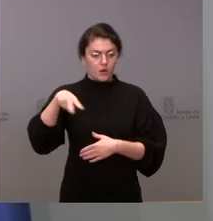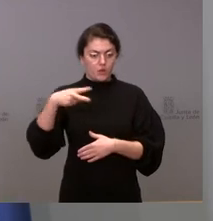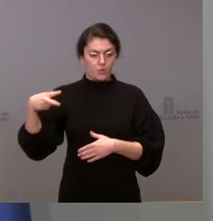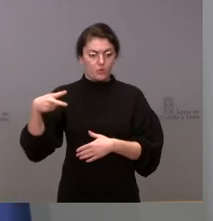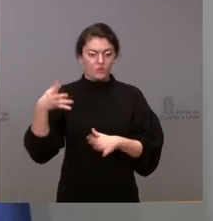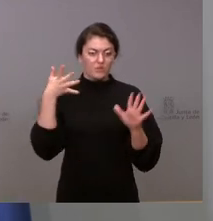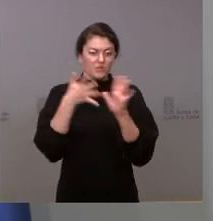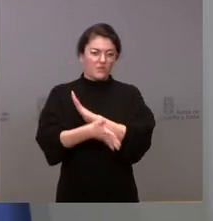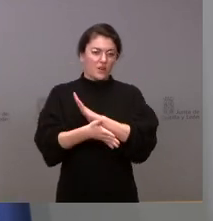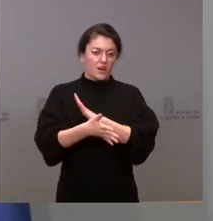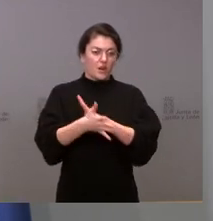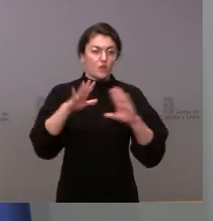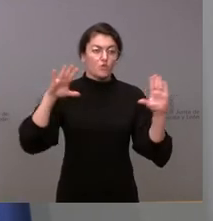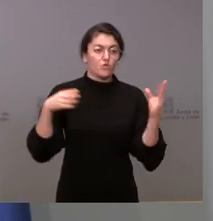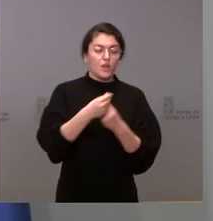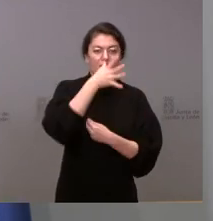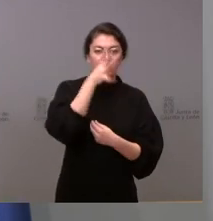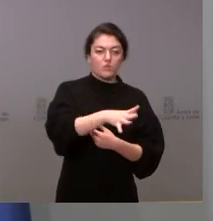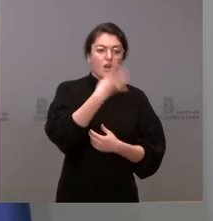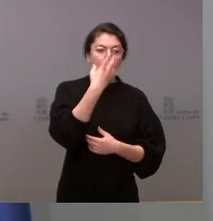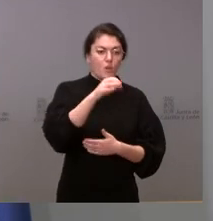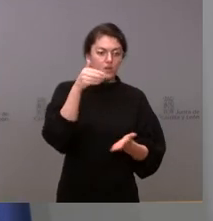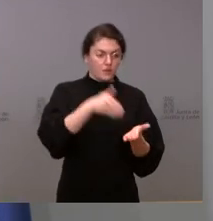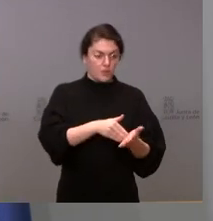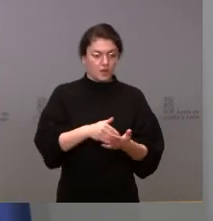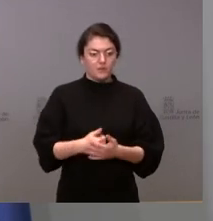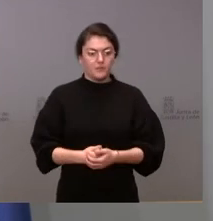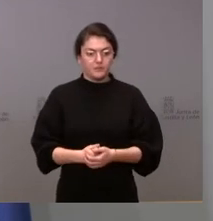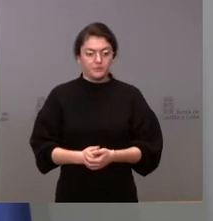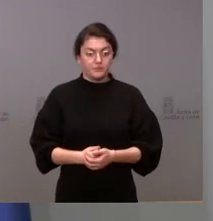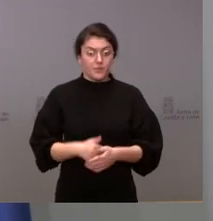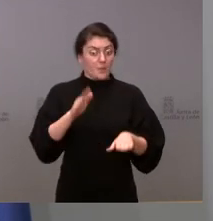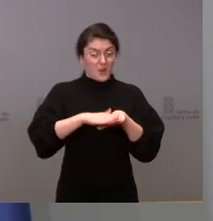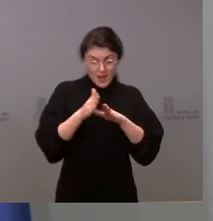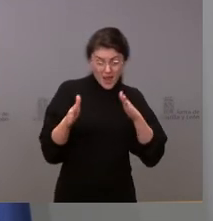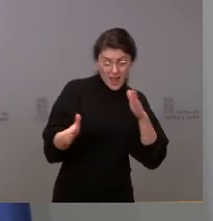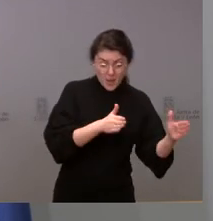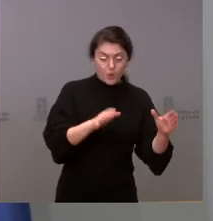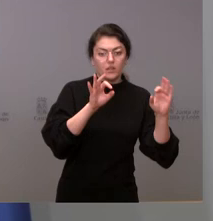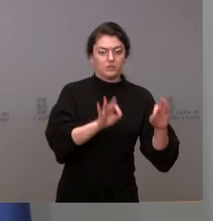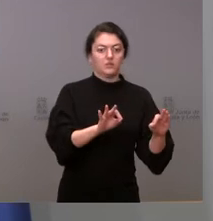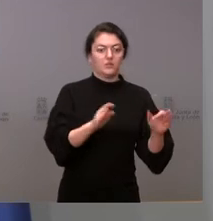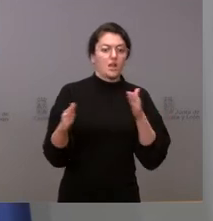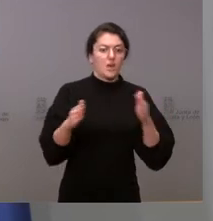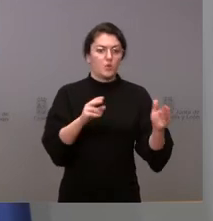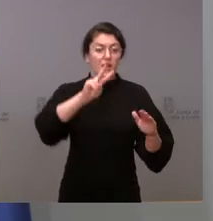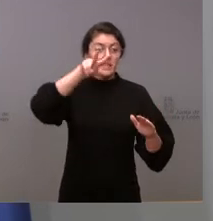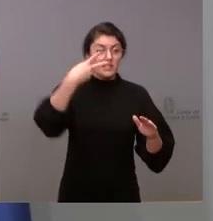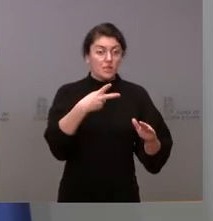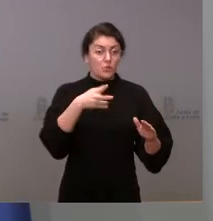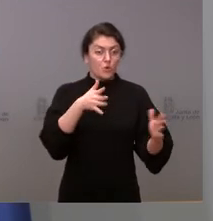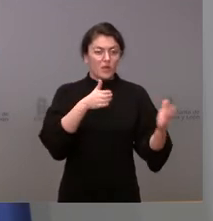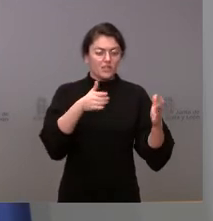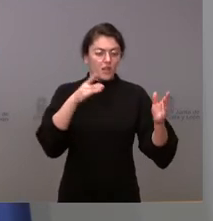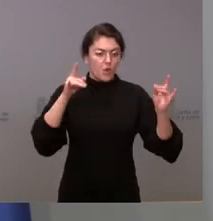.000 expedientes sancionadores, de los que corresponden a ese periodo, que es el relativo a ese segundo estado de alarma